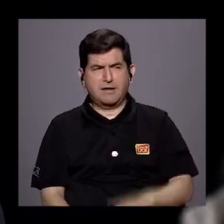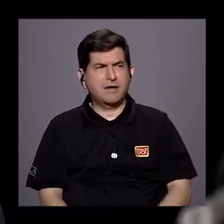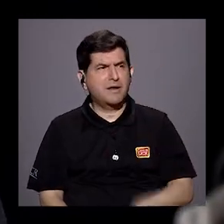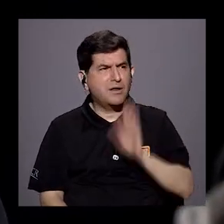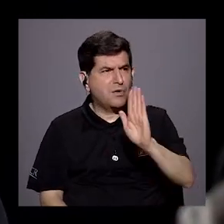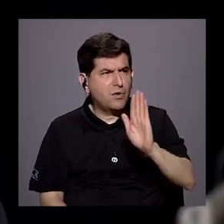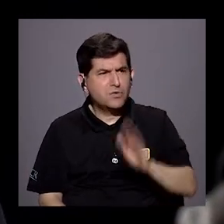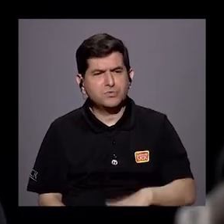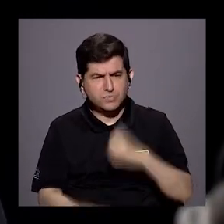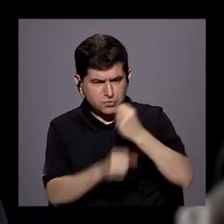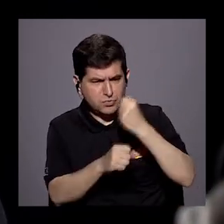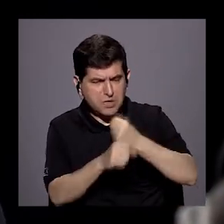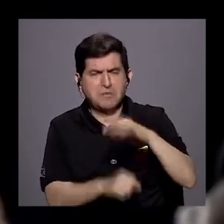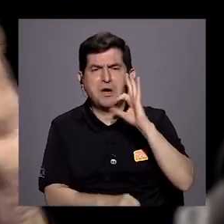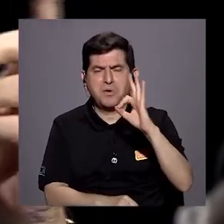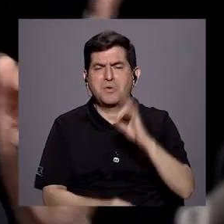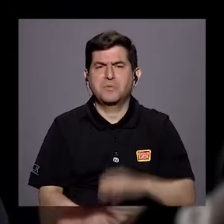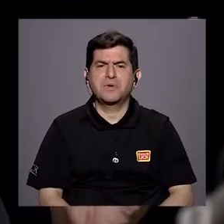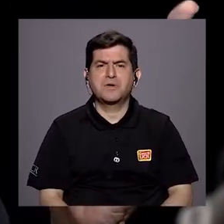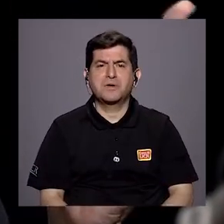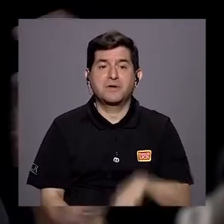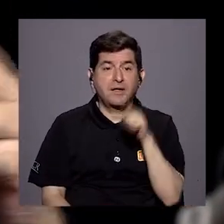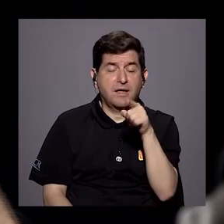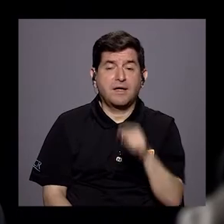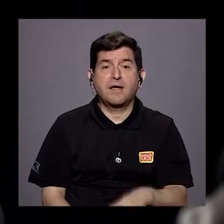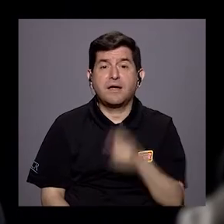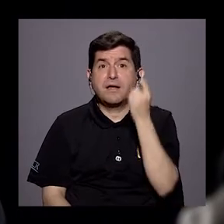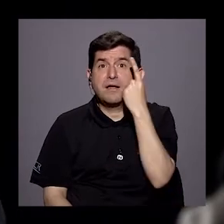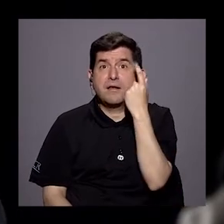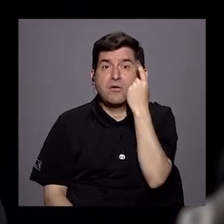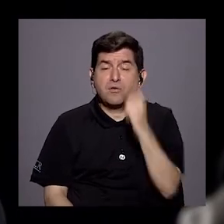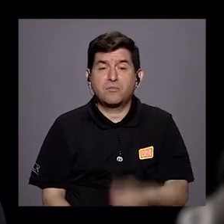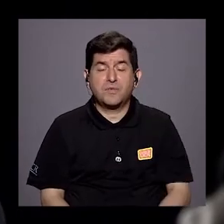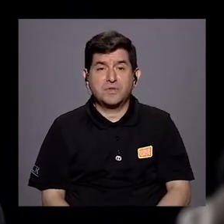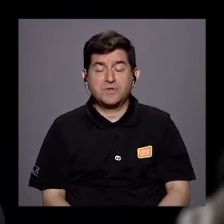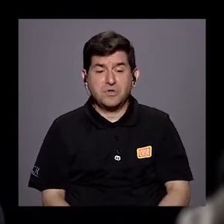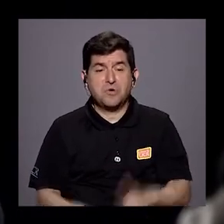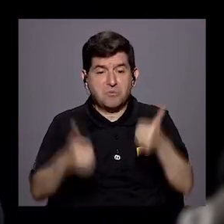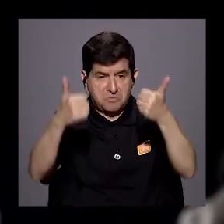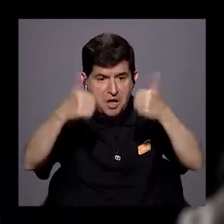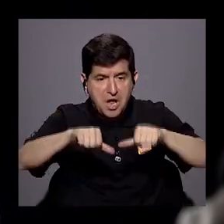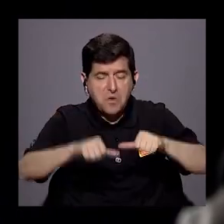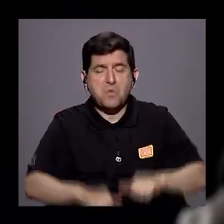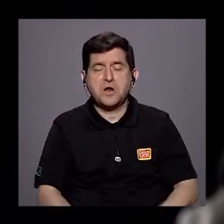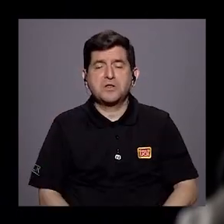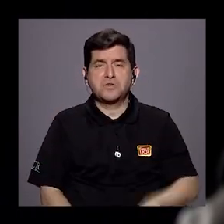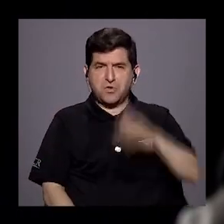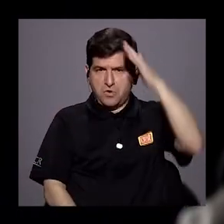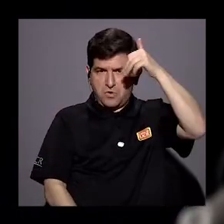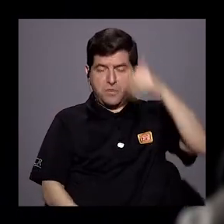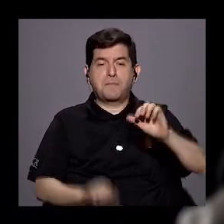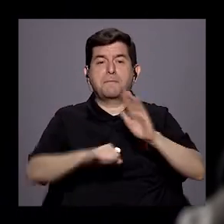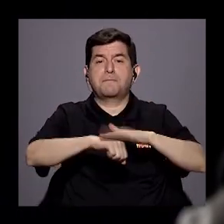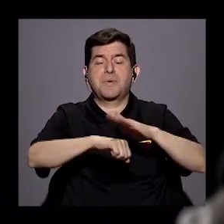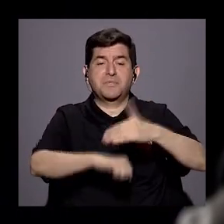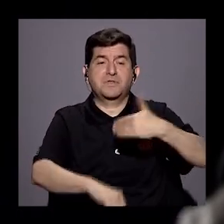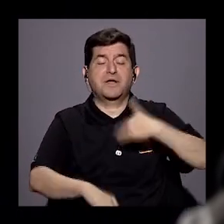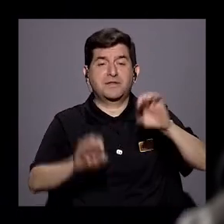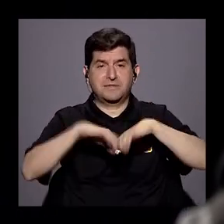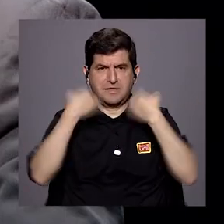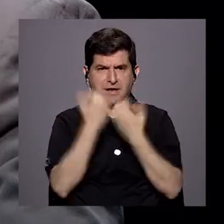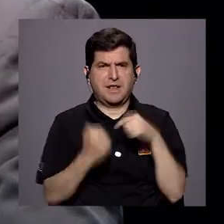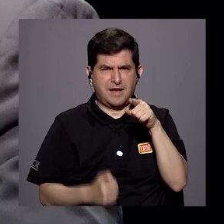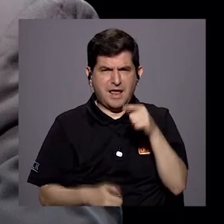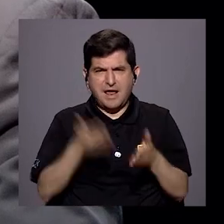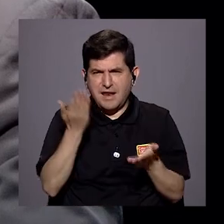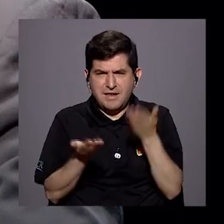creo que hizo un gran bien cuando hizo su entendimiento con don Carlos Alvarado. Porque eso permitió que tengamos el equipo. ¿Lo